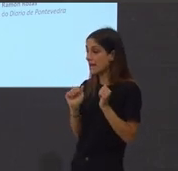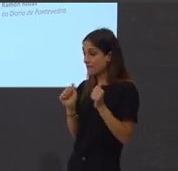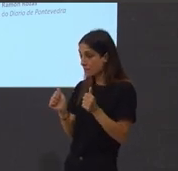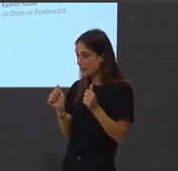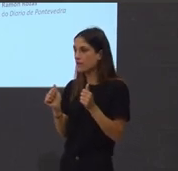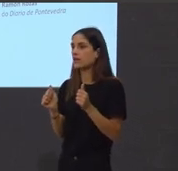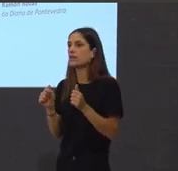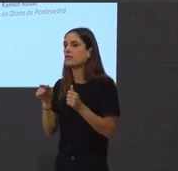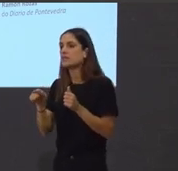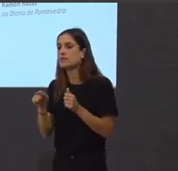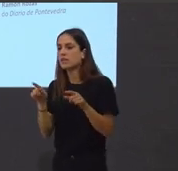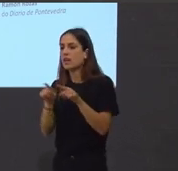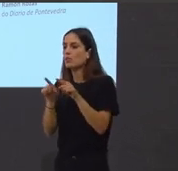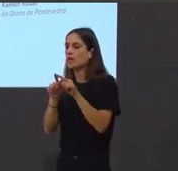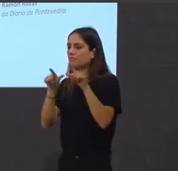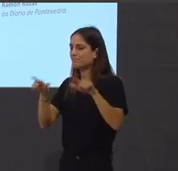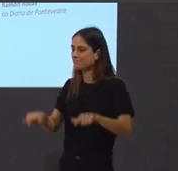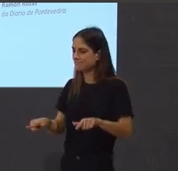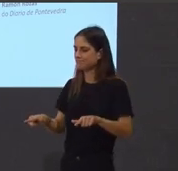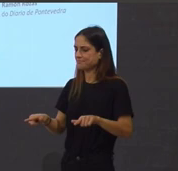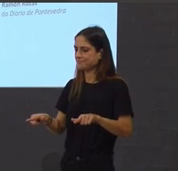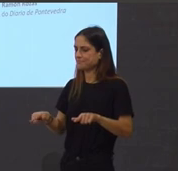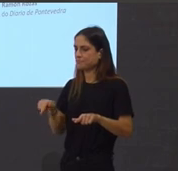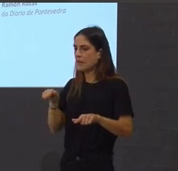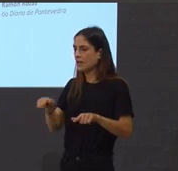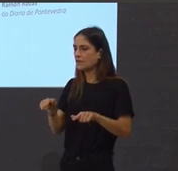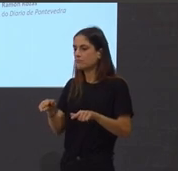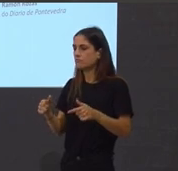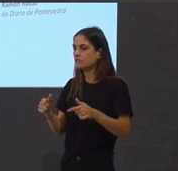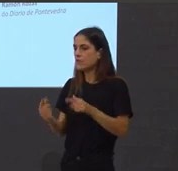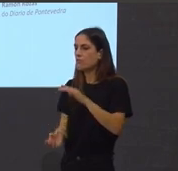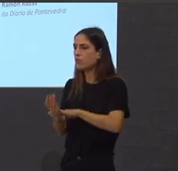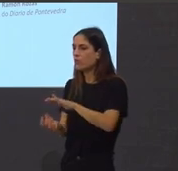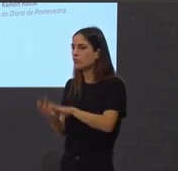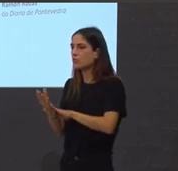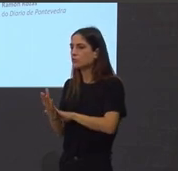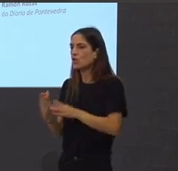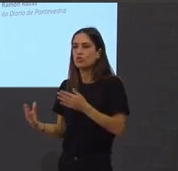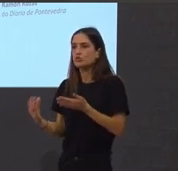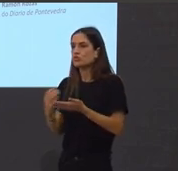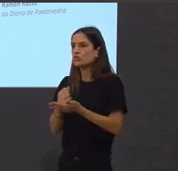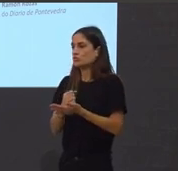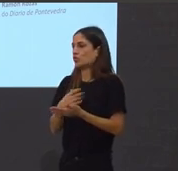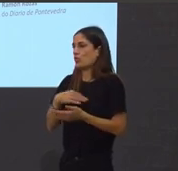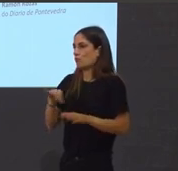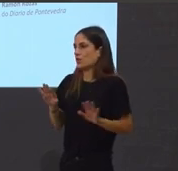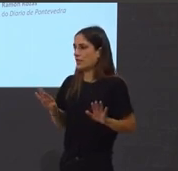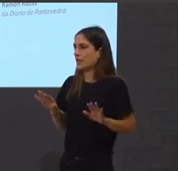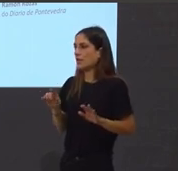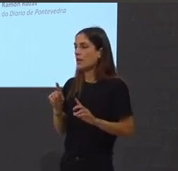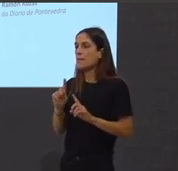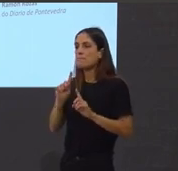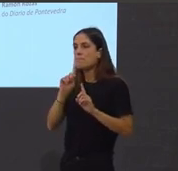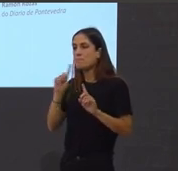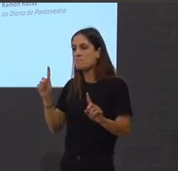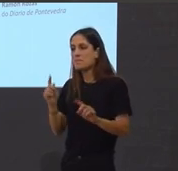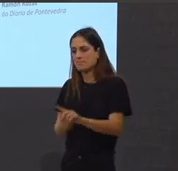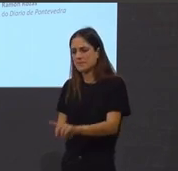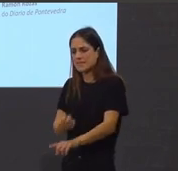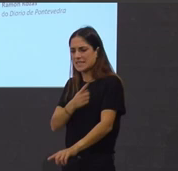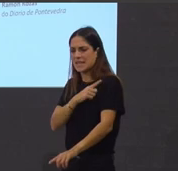plataforma televisiva na que todo pode pasar. O máis estereotipado, o máis folclorista, o máis